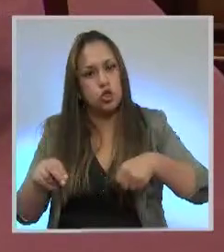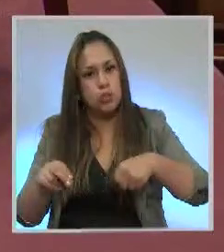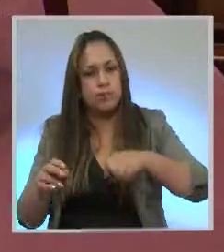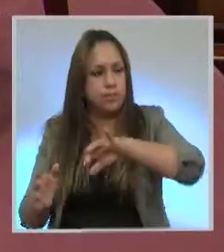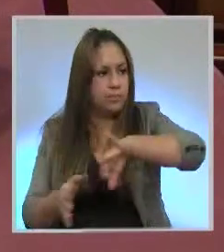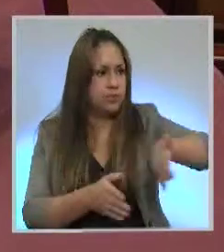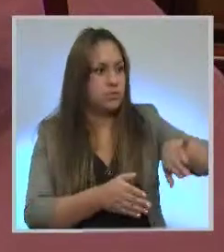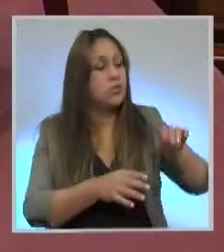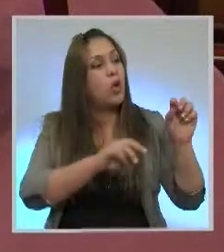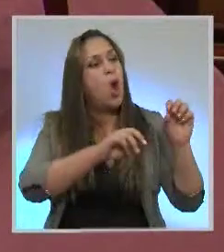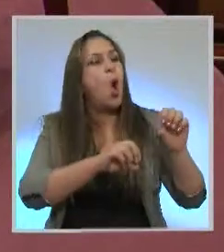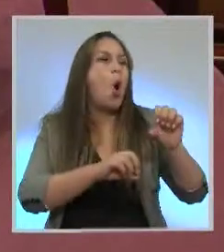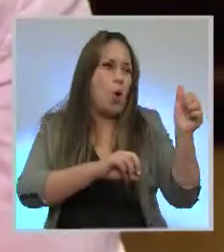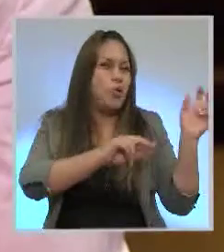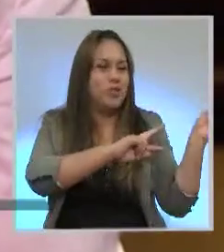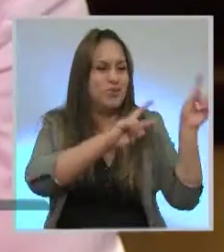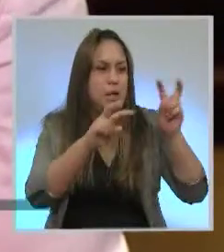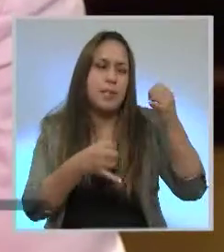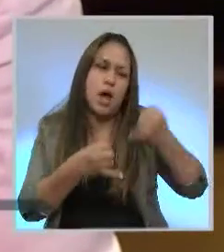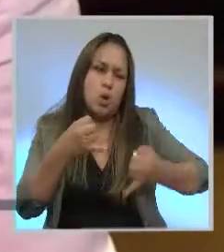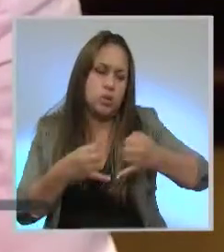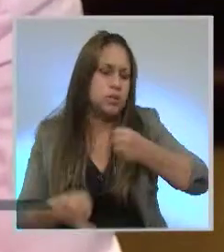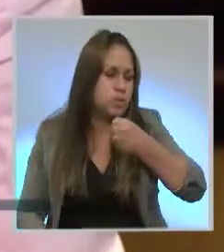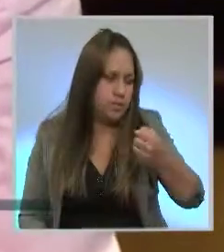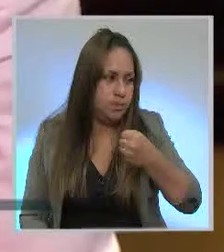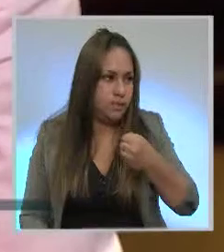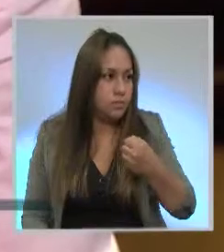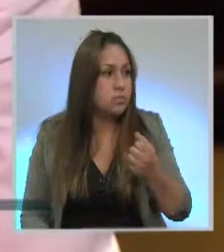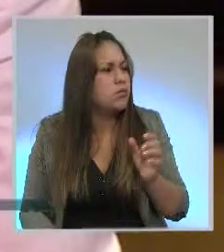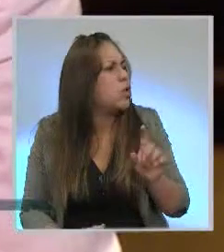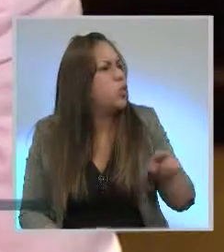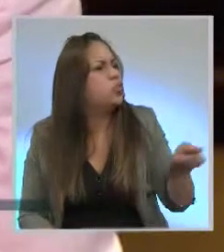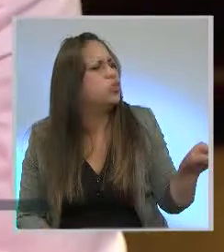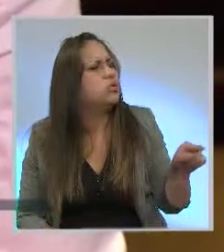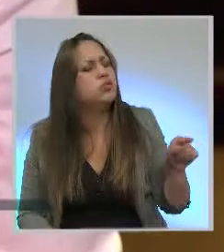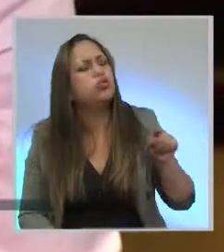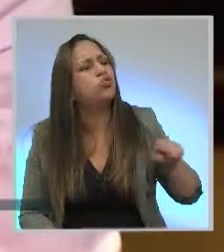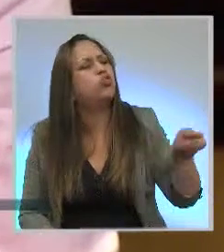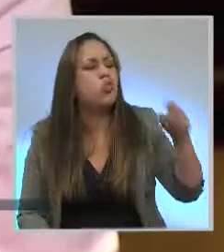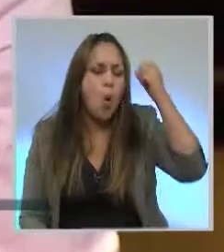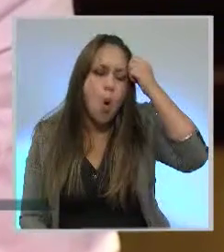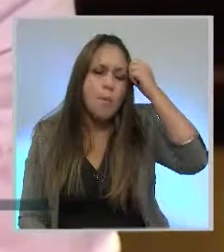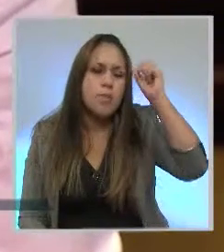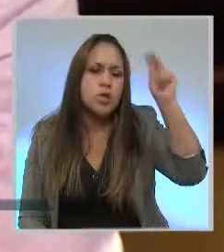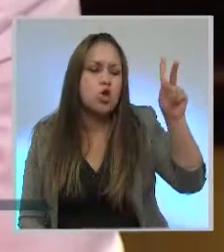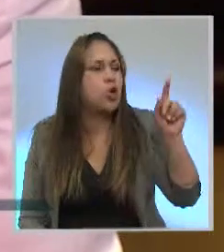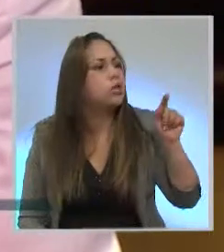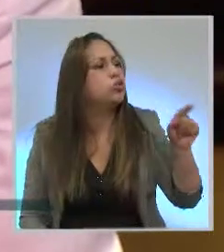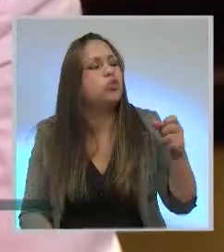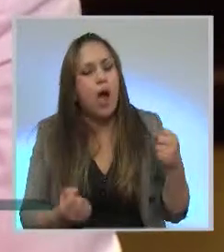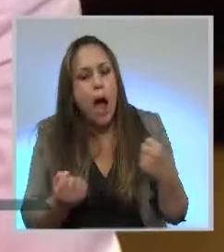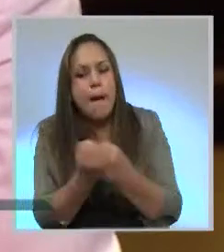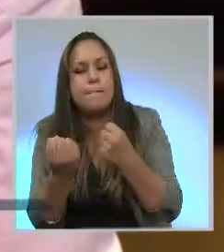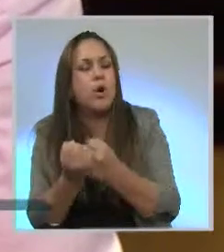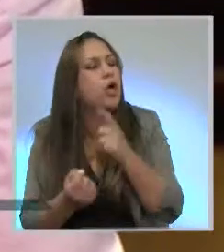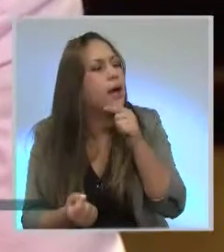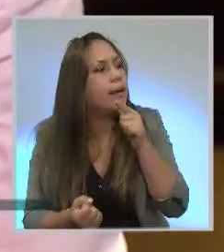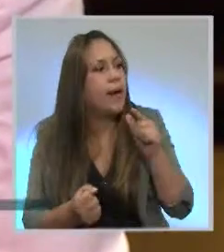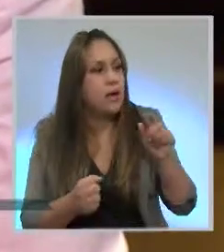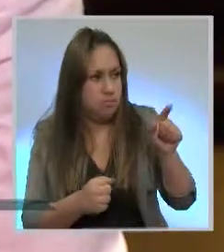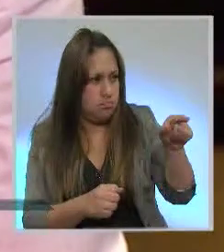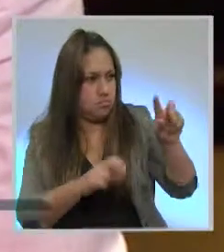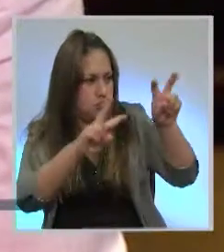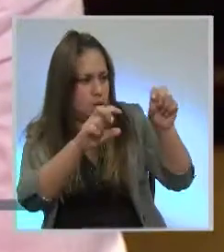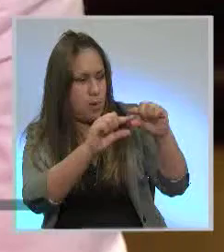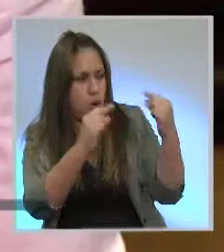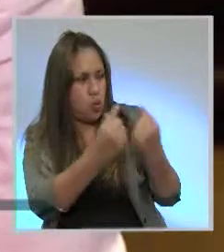tema y ya para ir finalizando esta entrevista, ¿cuál es la postura, su criterio, primero, la postura en este caso, el movimiento creo del cual usted